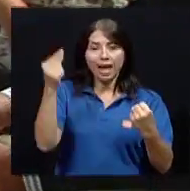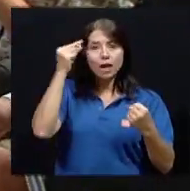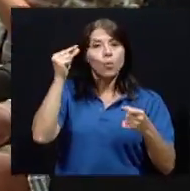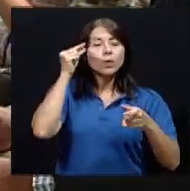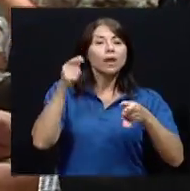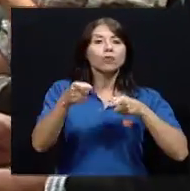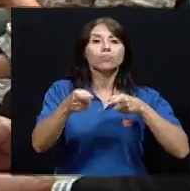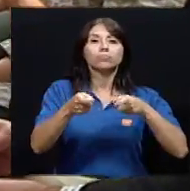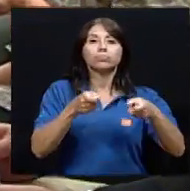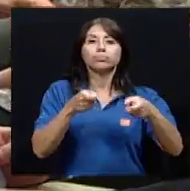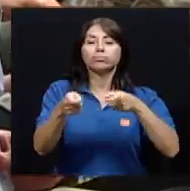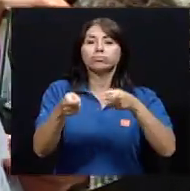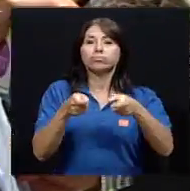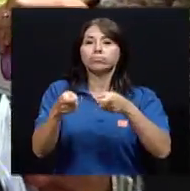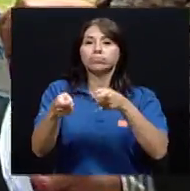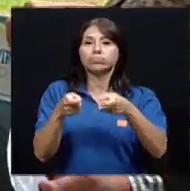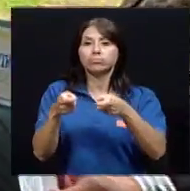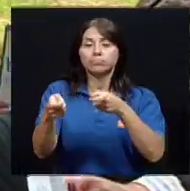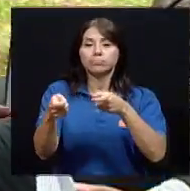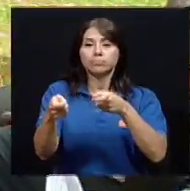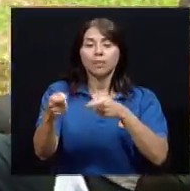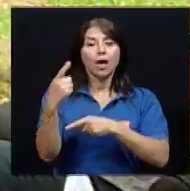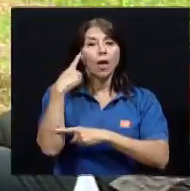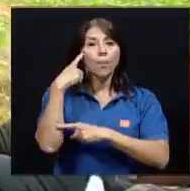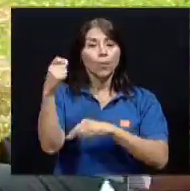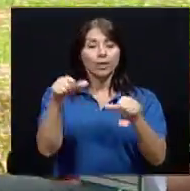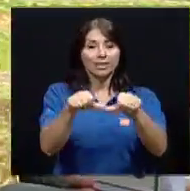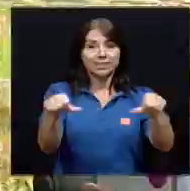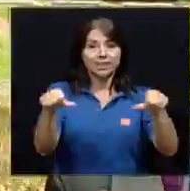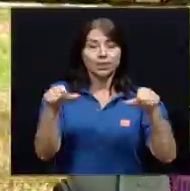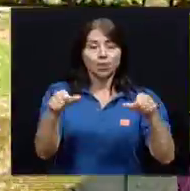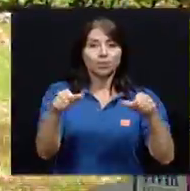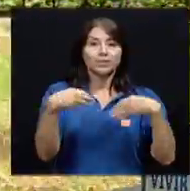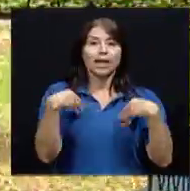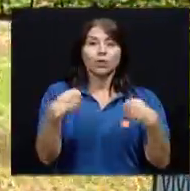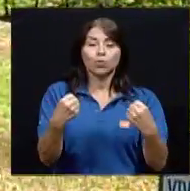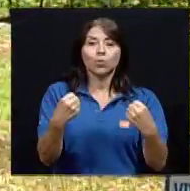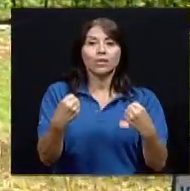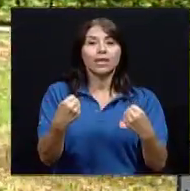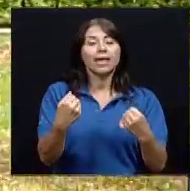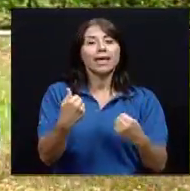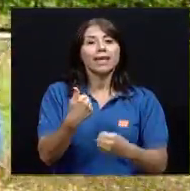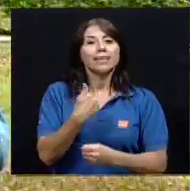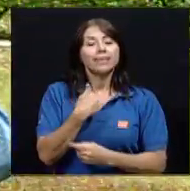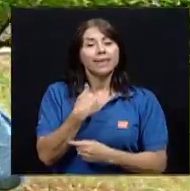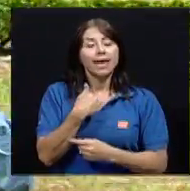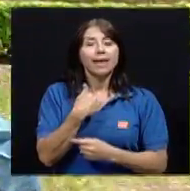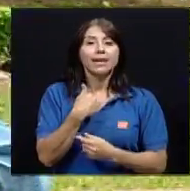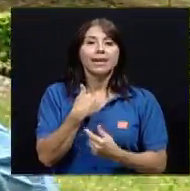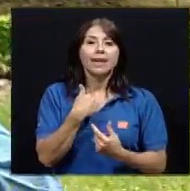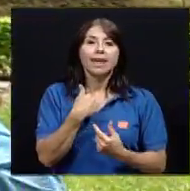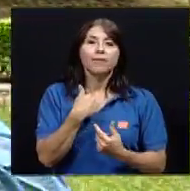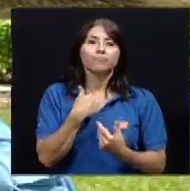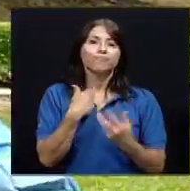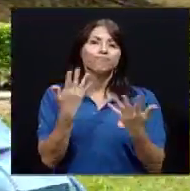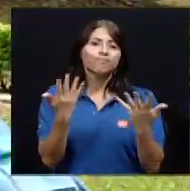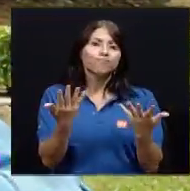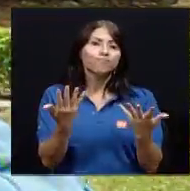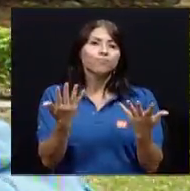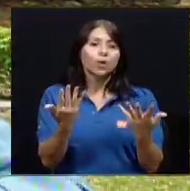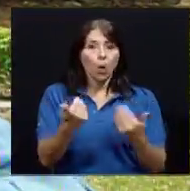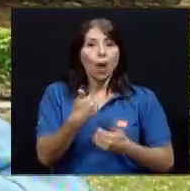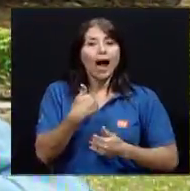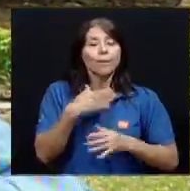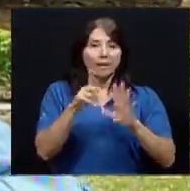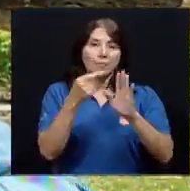finalmente, el sector salud tiene un ente, para decirlo de una manera diferente, existe un ente rector